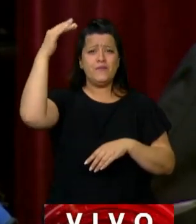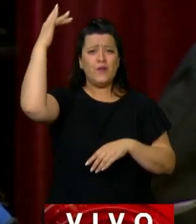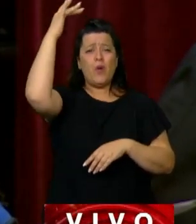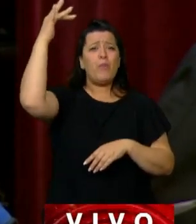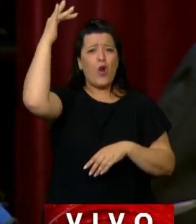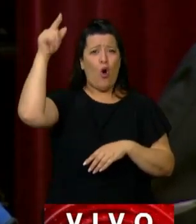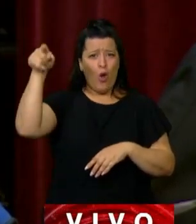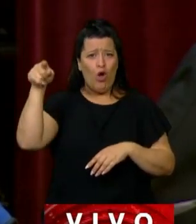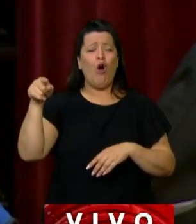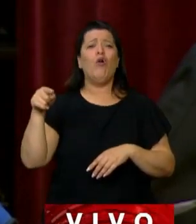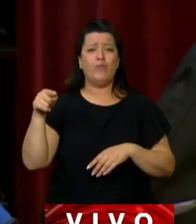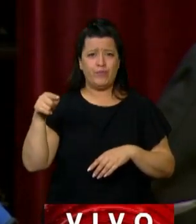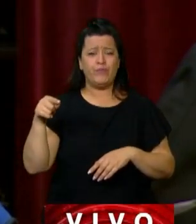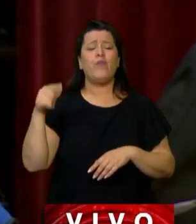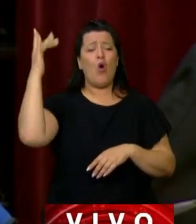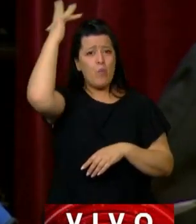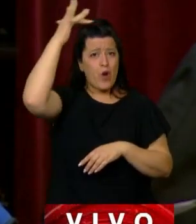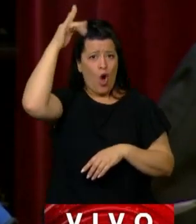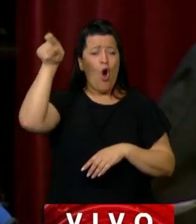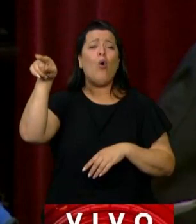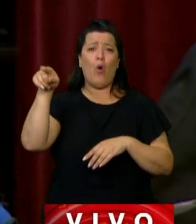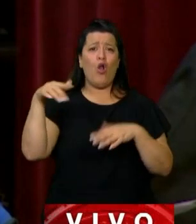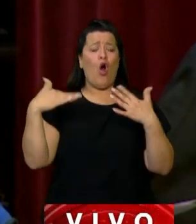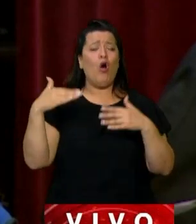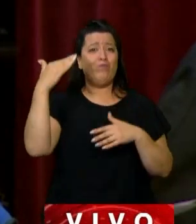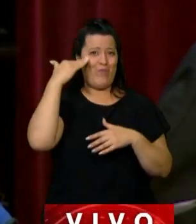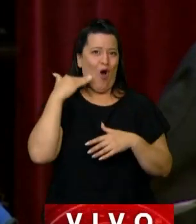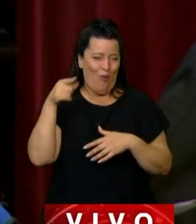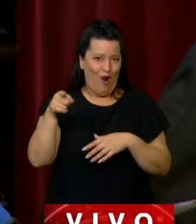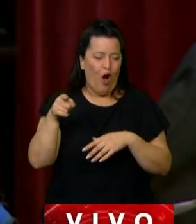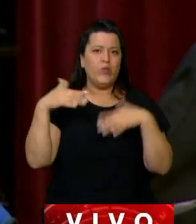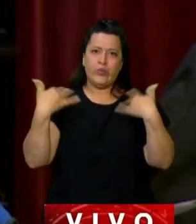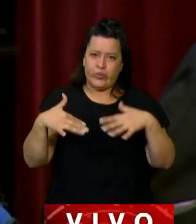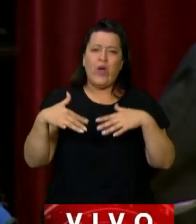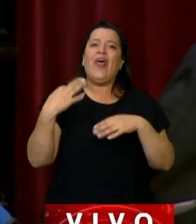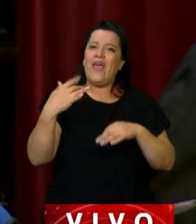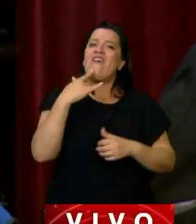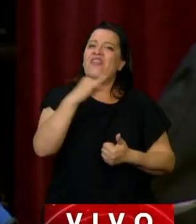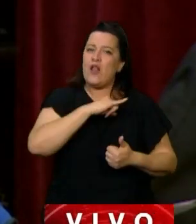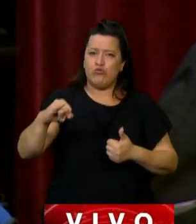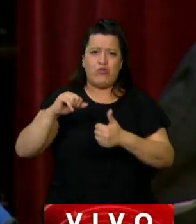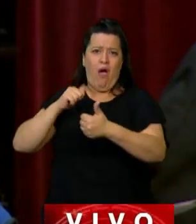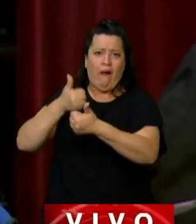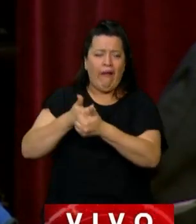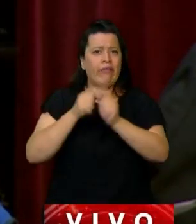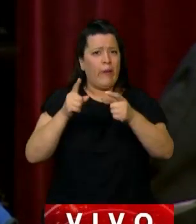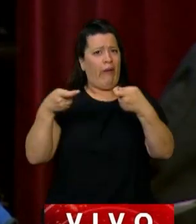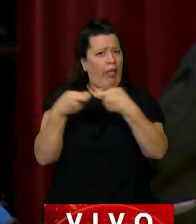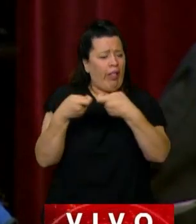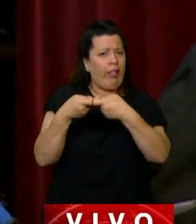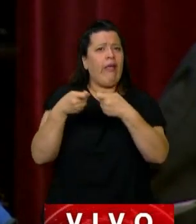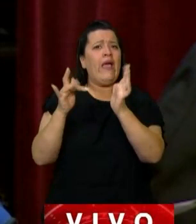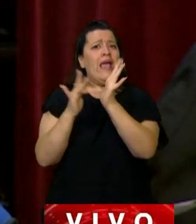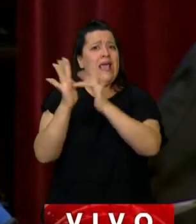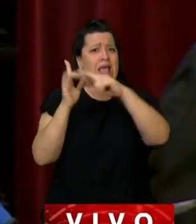las víctimas y a familiares en su reclamo y que, por supuesto, denunciar la complicidad de la cúpula